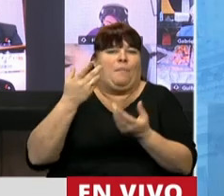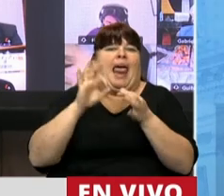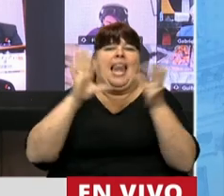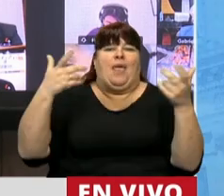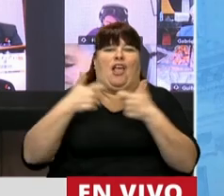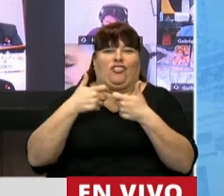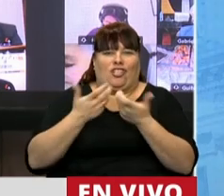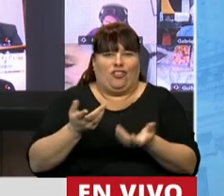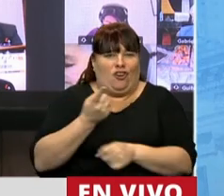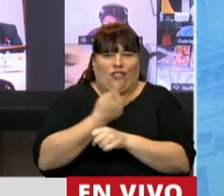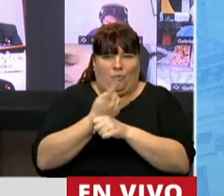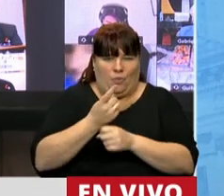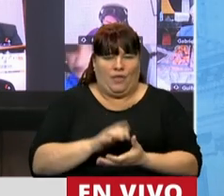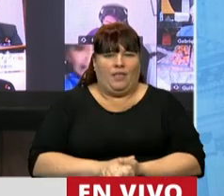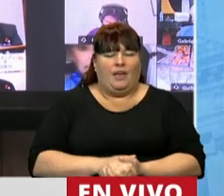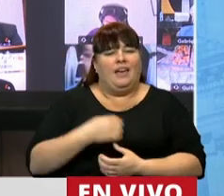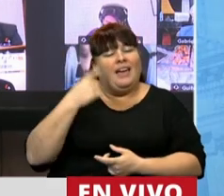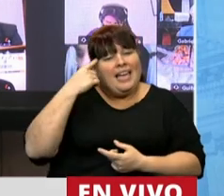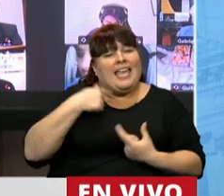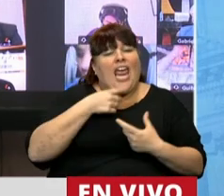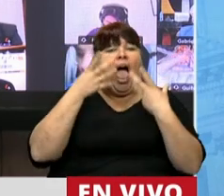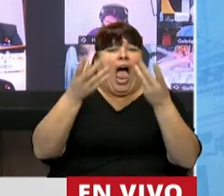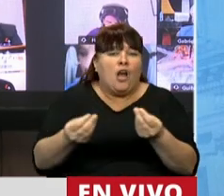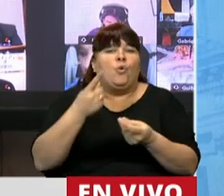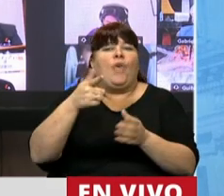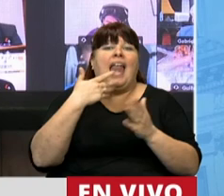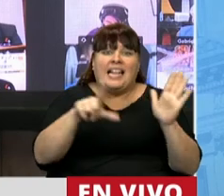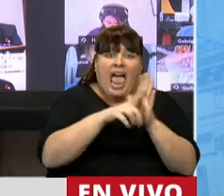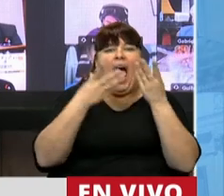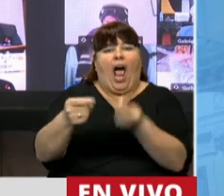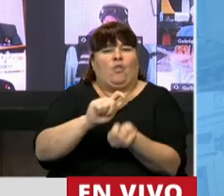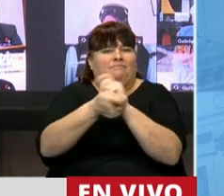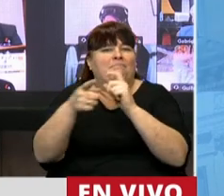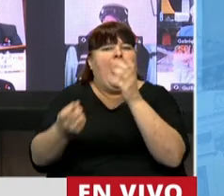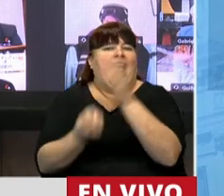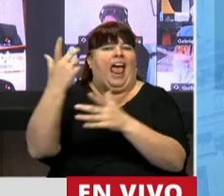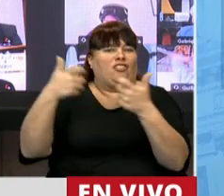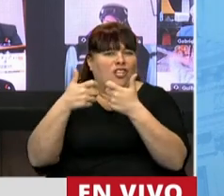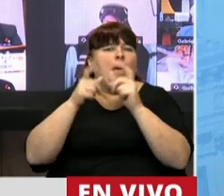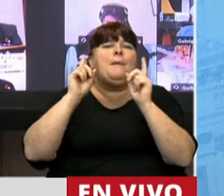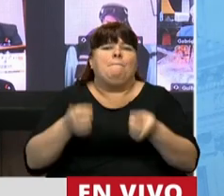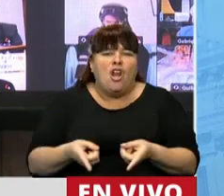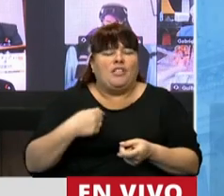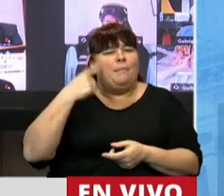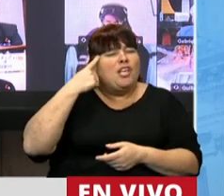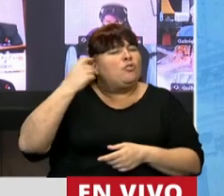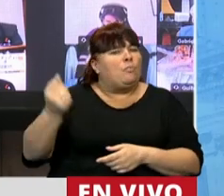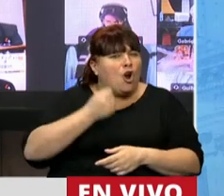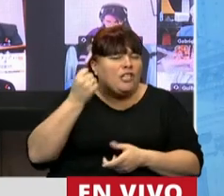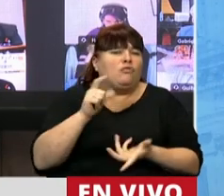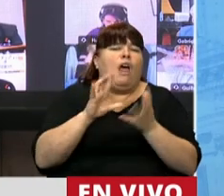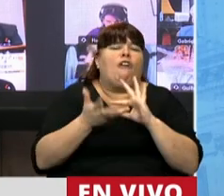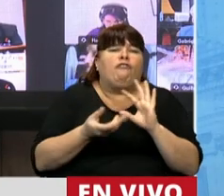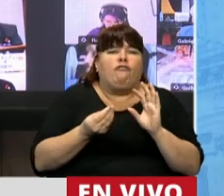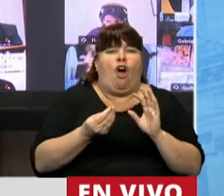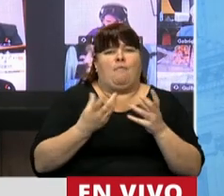aso. Así que la idea es darle una mano a través de esta legislación, una modificación muy simple, pero también que consideramos importante como una manera